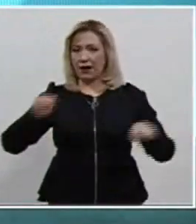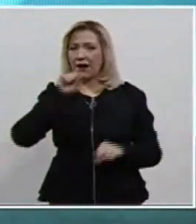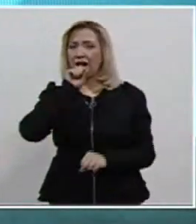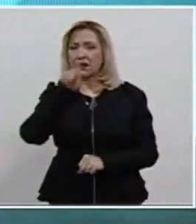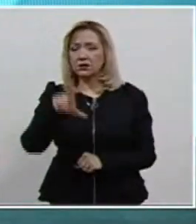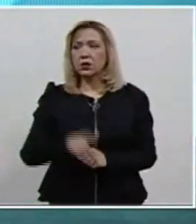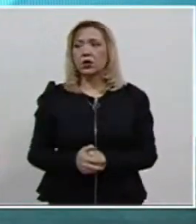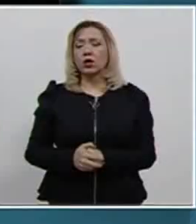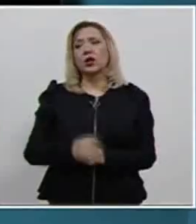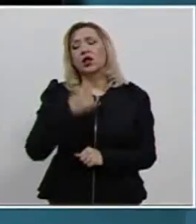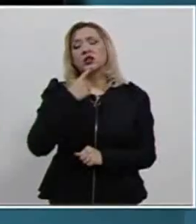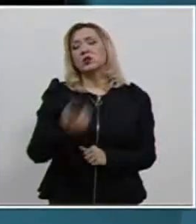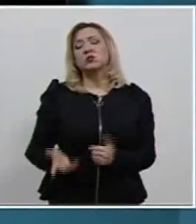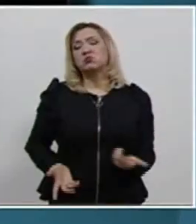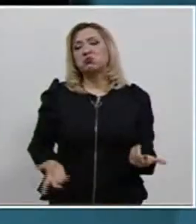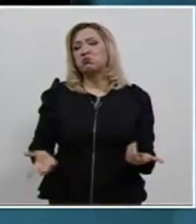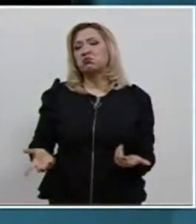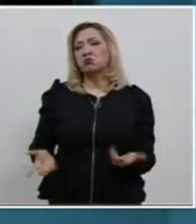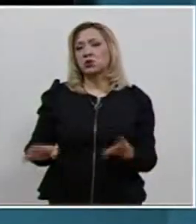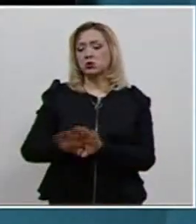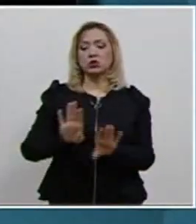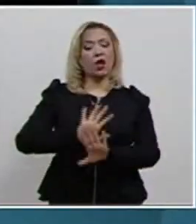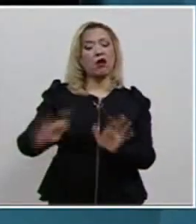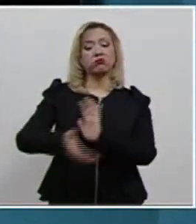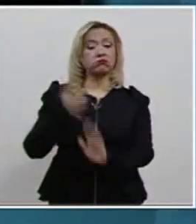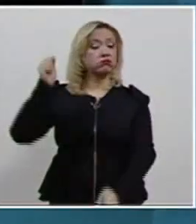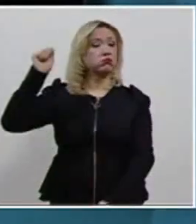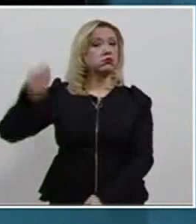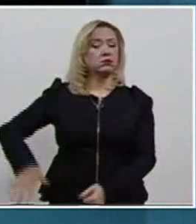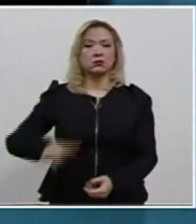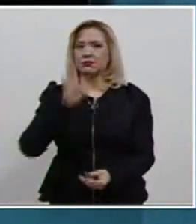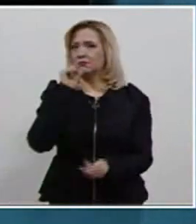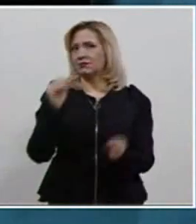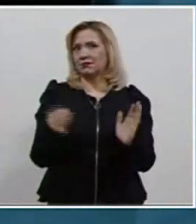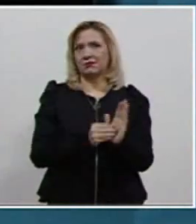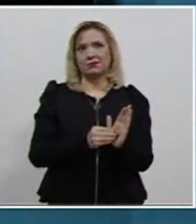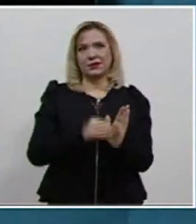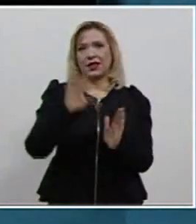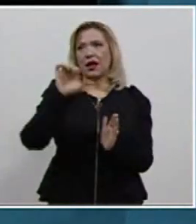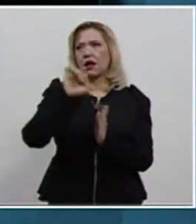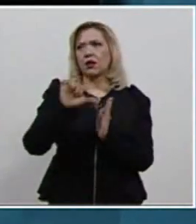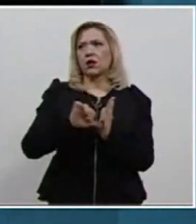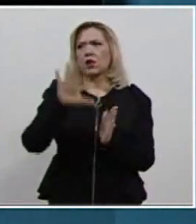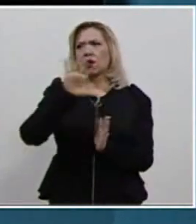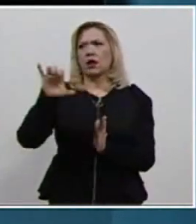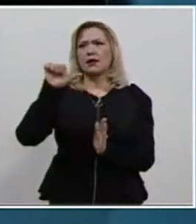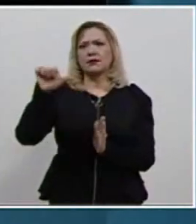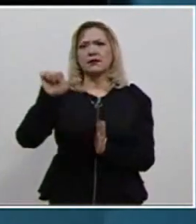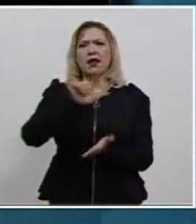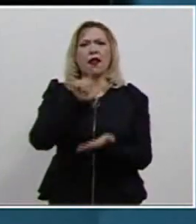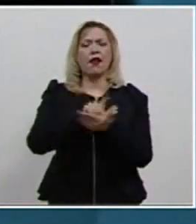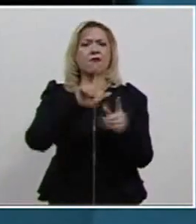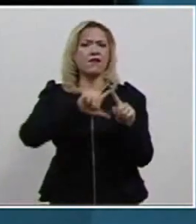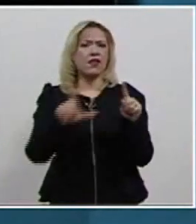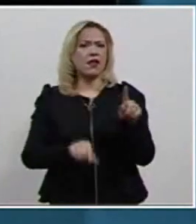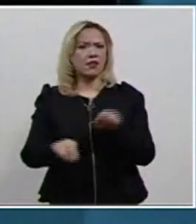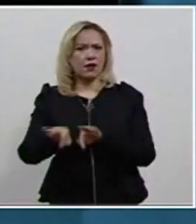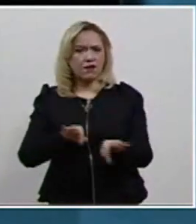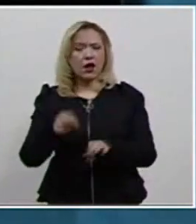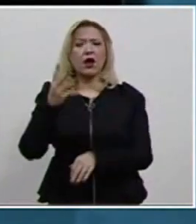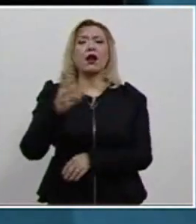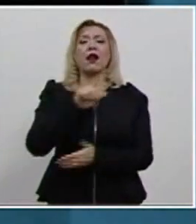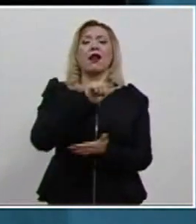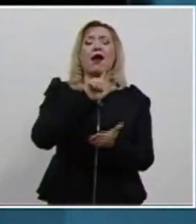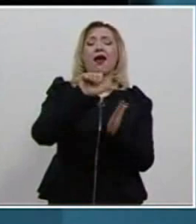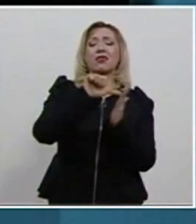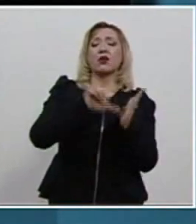inaplicar la figura de prescripción prevista en los artículos 516 de la Ley Federal del Trabajo, 300 de la Ley del